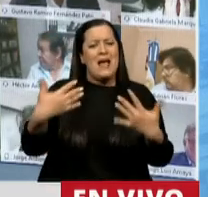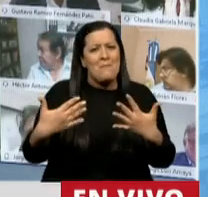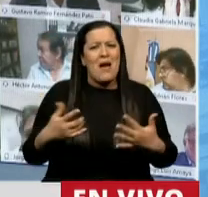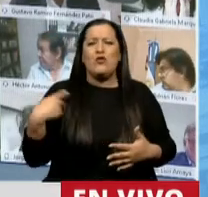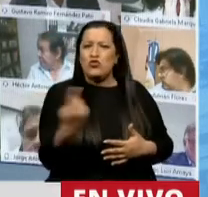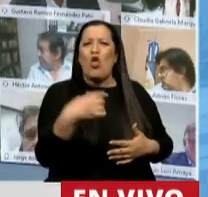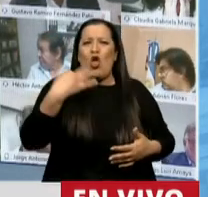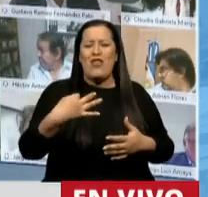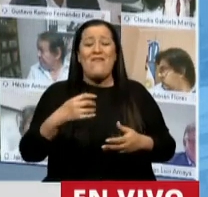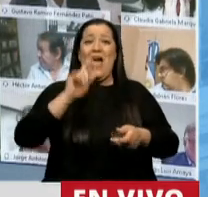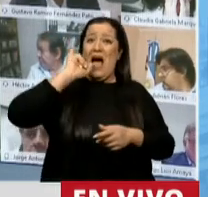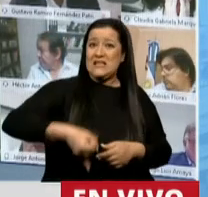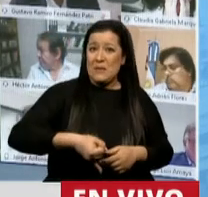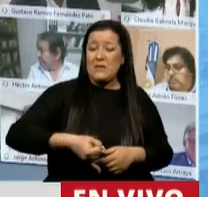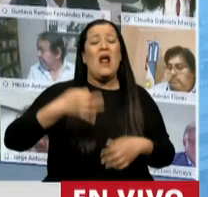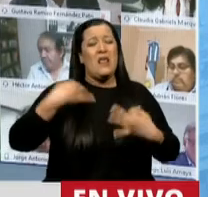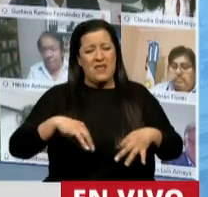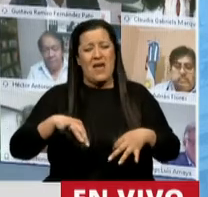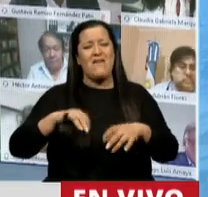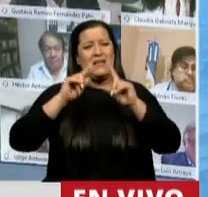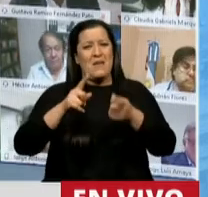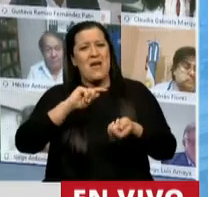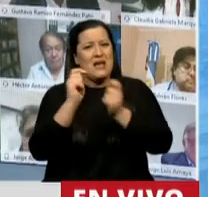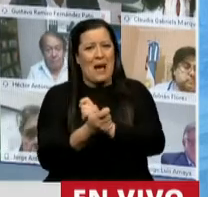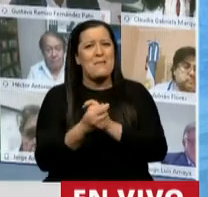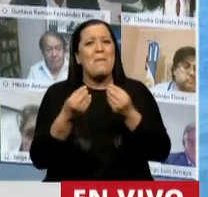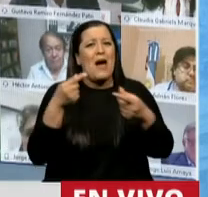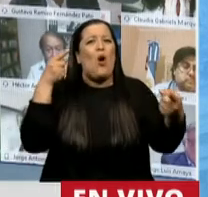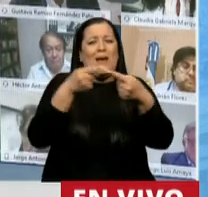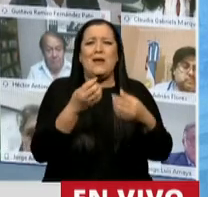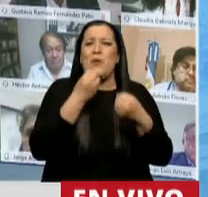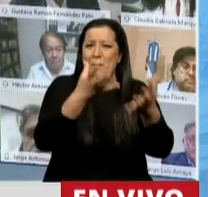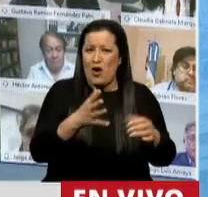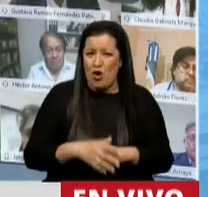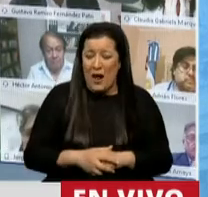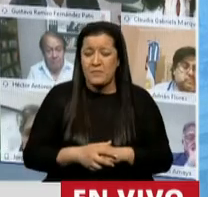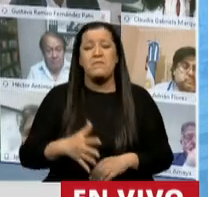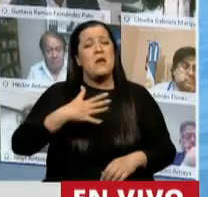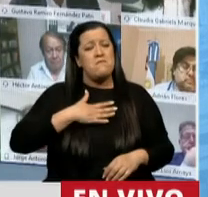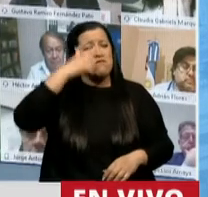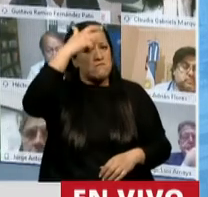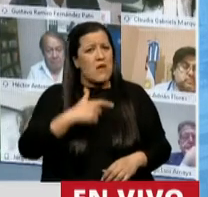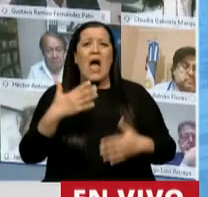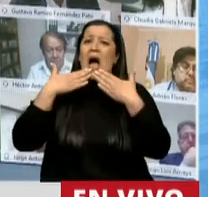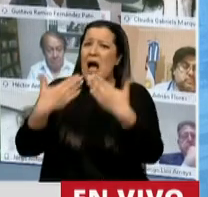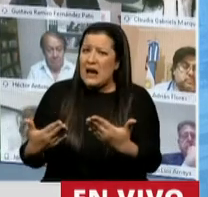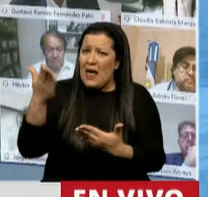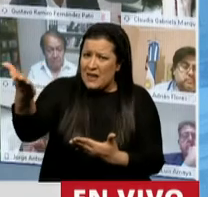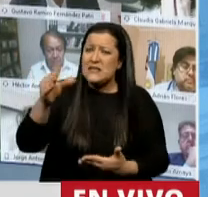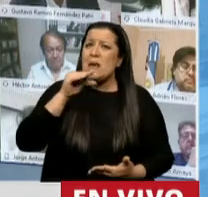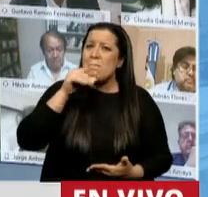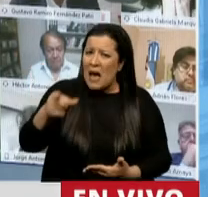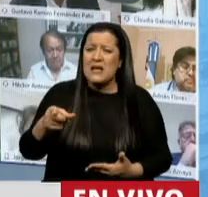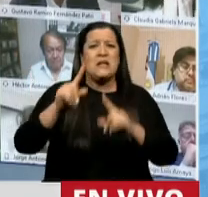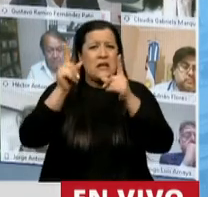corregir. Así que, señor presidente, en lo que a mí respecta, además de agradecerle a mi bloque por